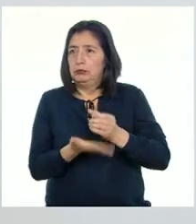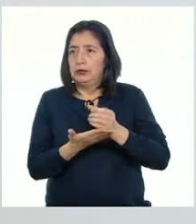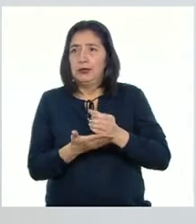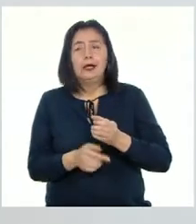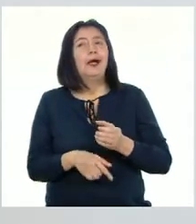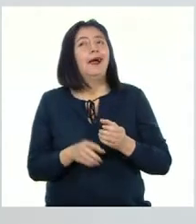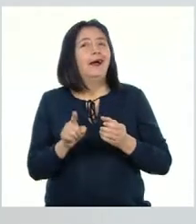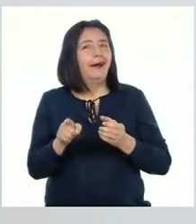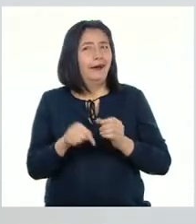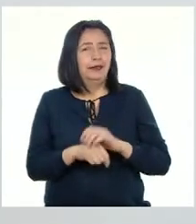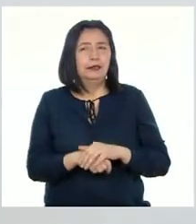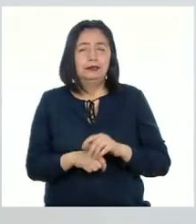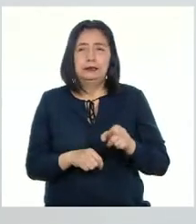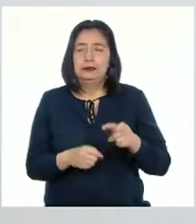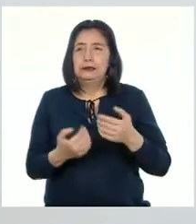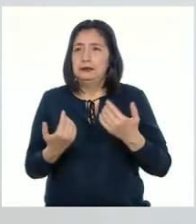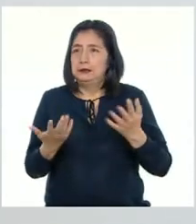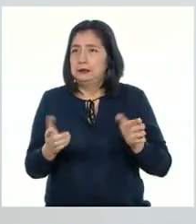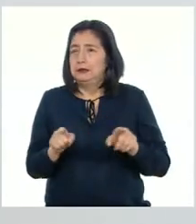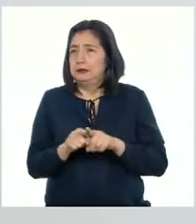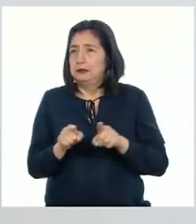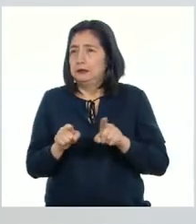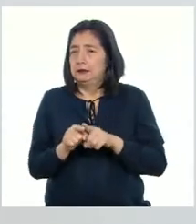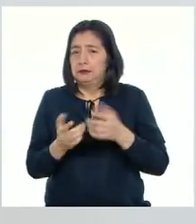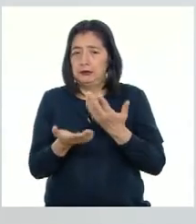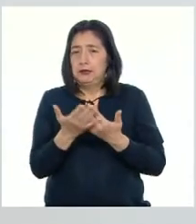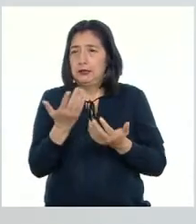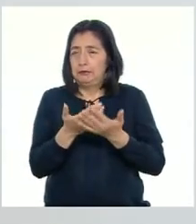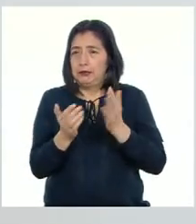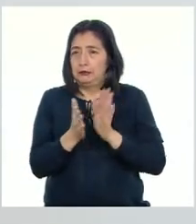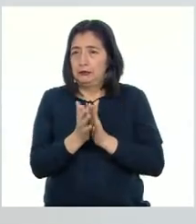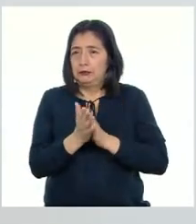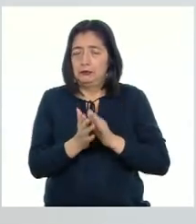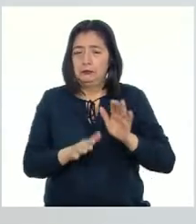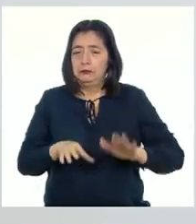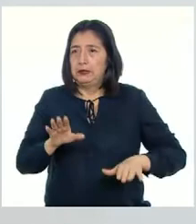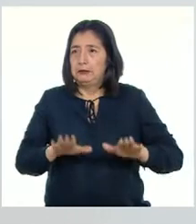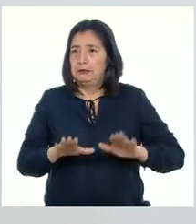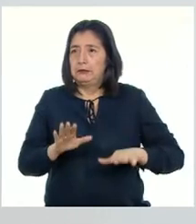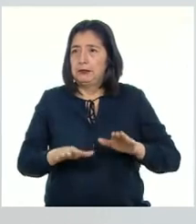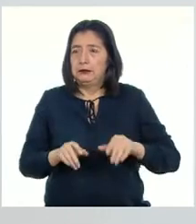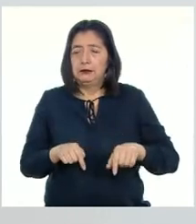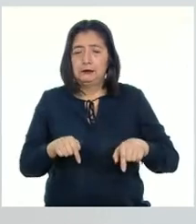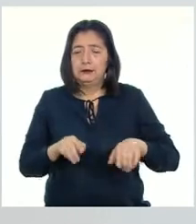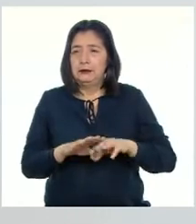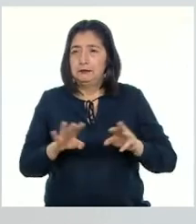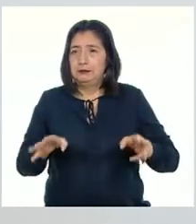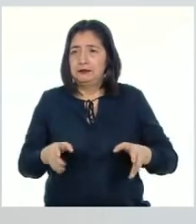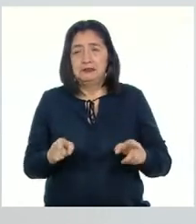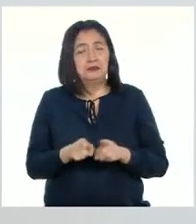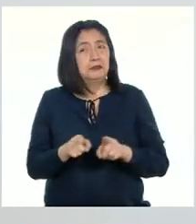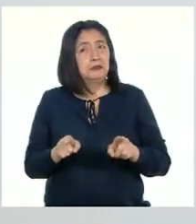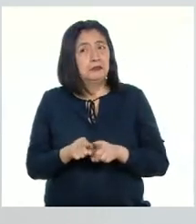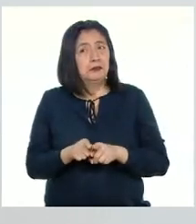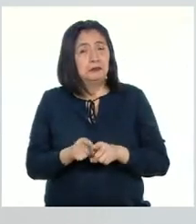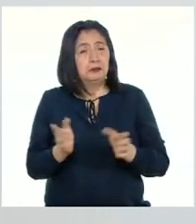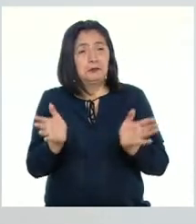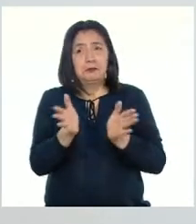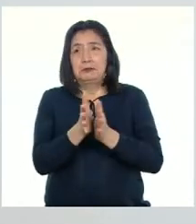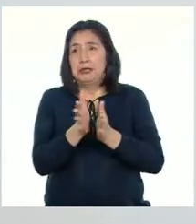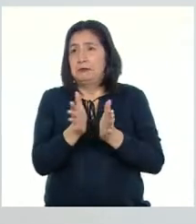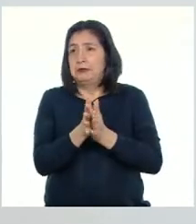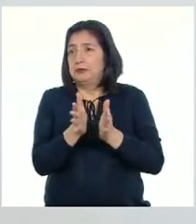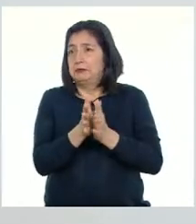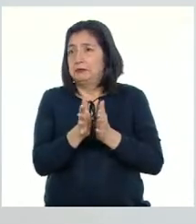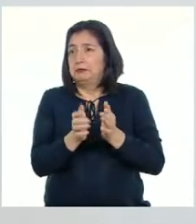¡Ah! Y debemos aprovechar también el sonido de las manos Con la mesa y por qué no, también con palmas